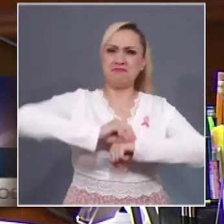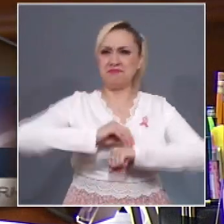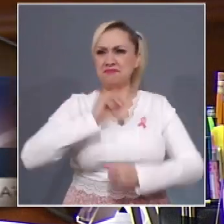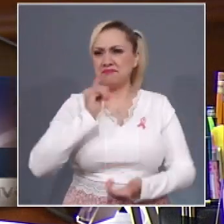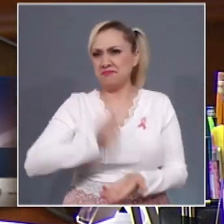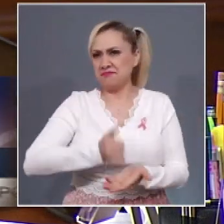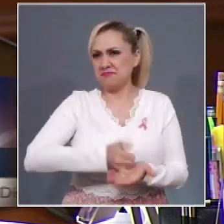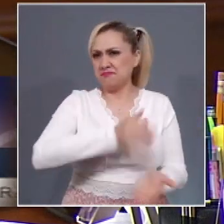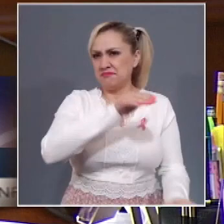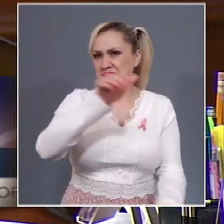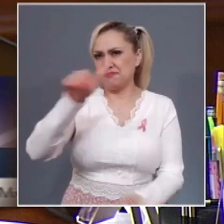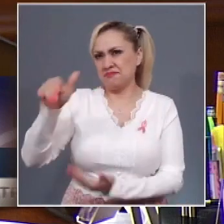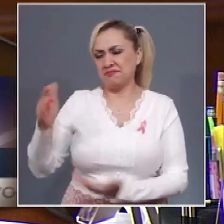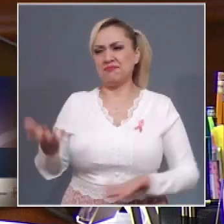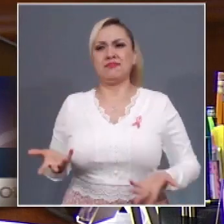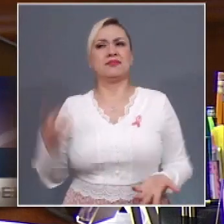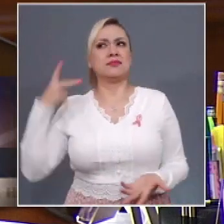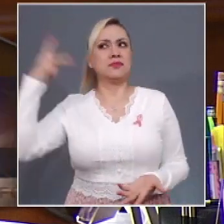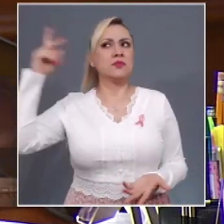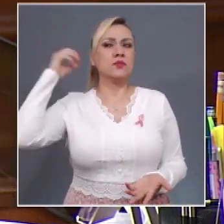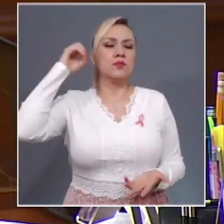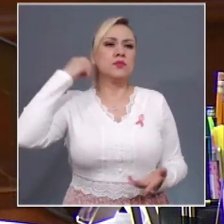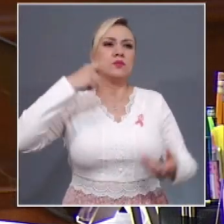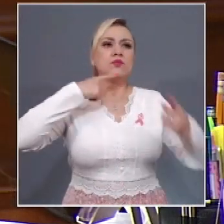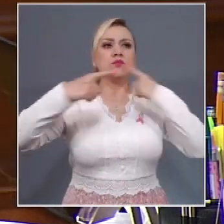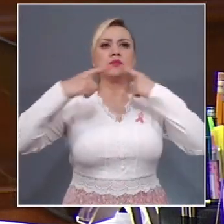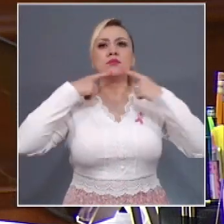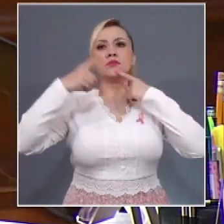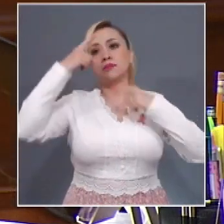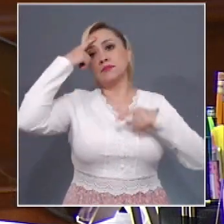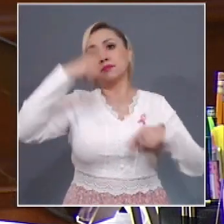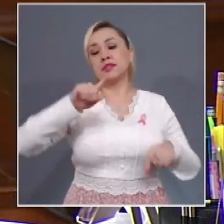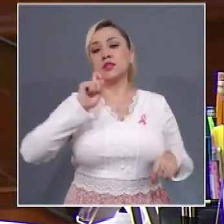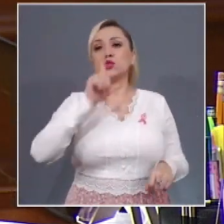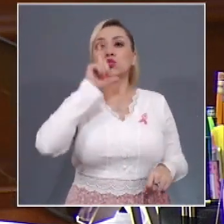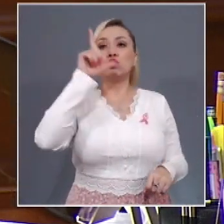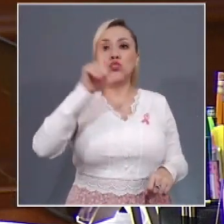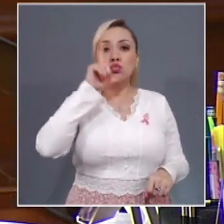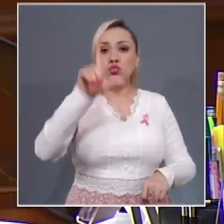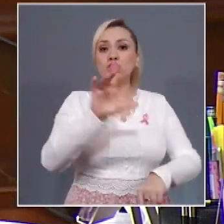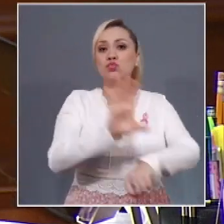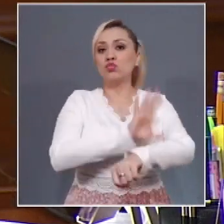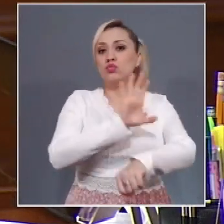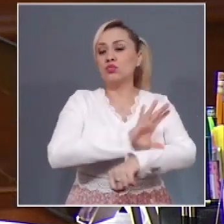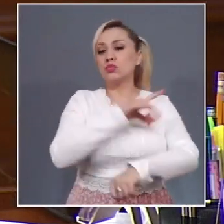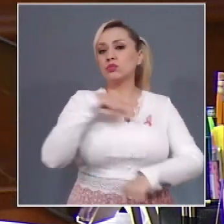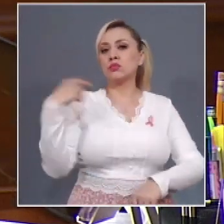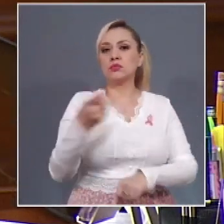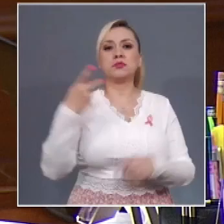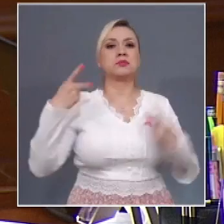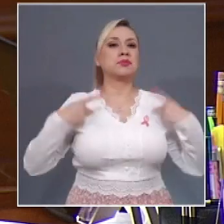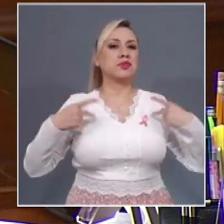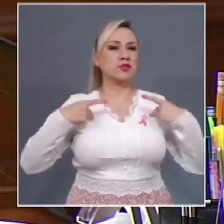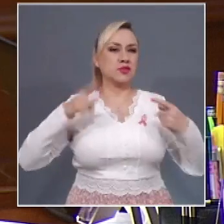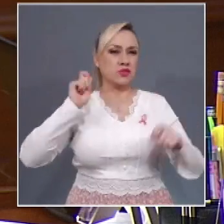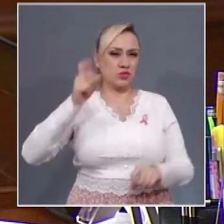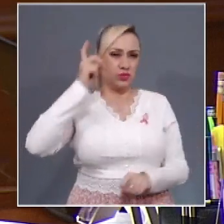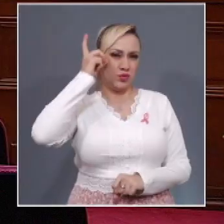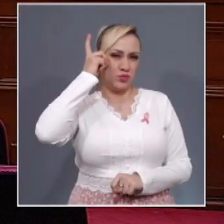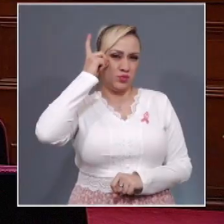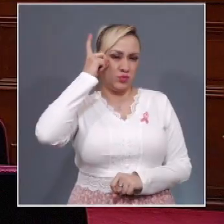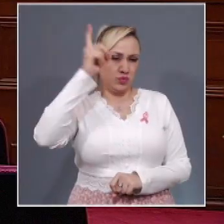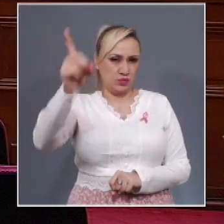como base de dicha contribución el consumo de energía eléctrica de las personas propietarias o poseedoras de predios.